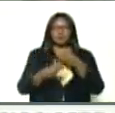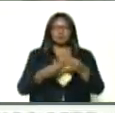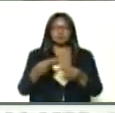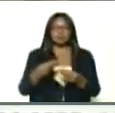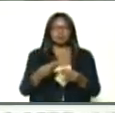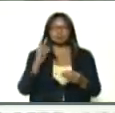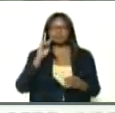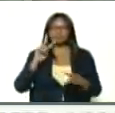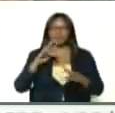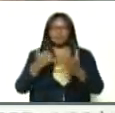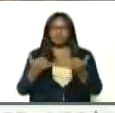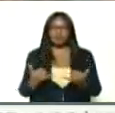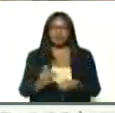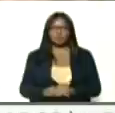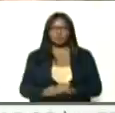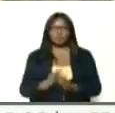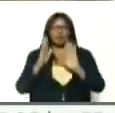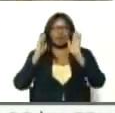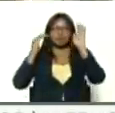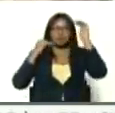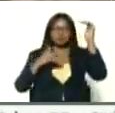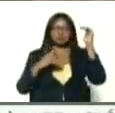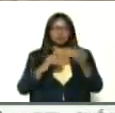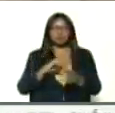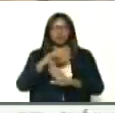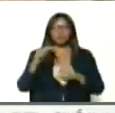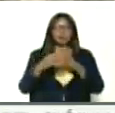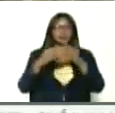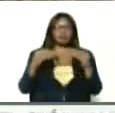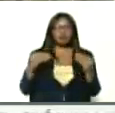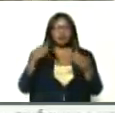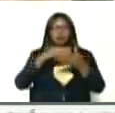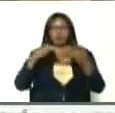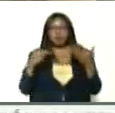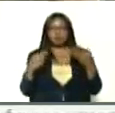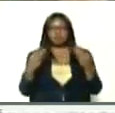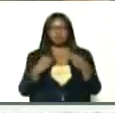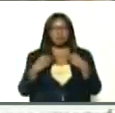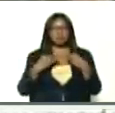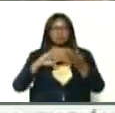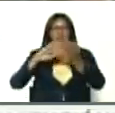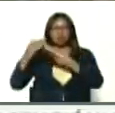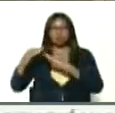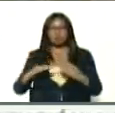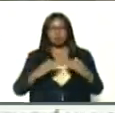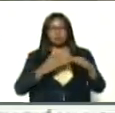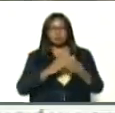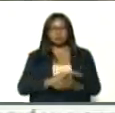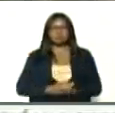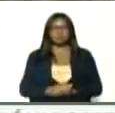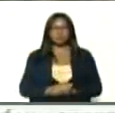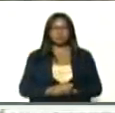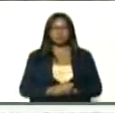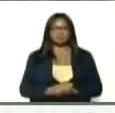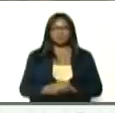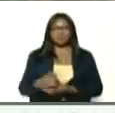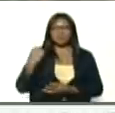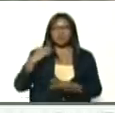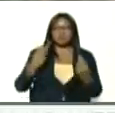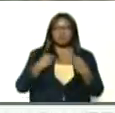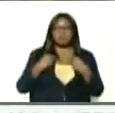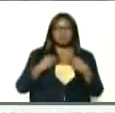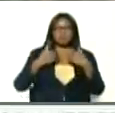valga la expresión, atender, todos los asuntos, de la vida, de la comunidad, y tener el vivir